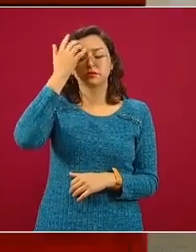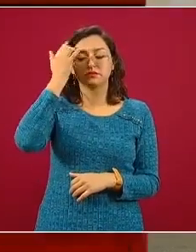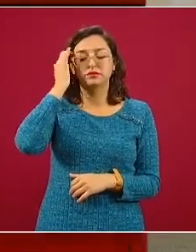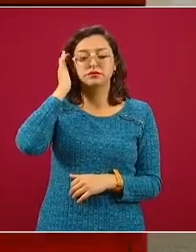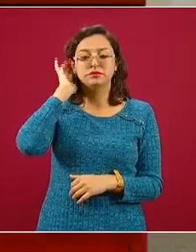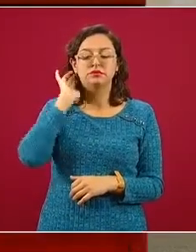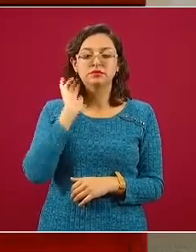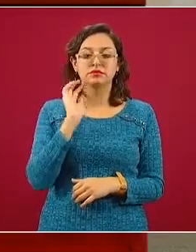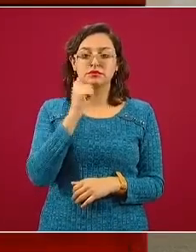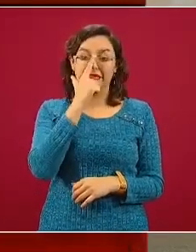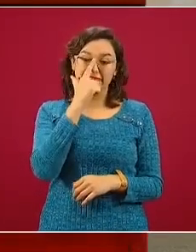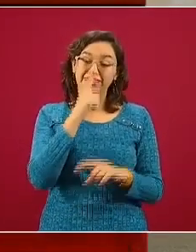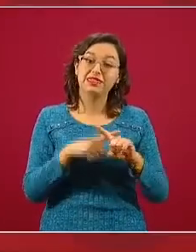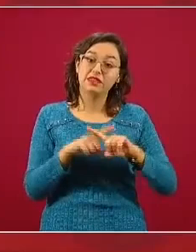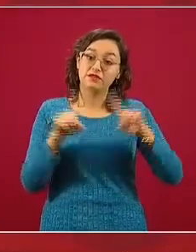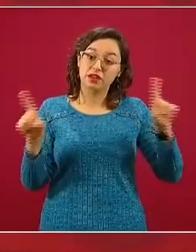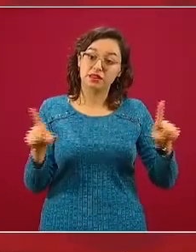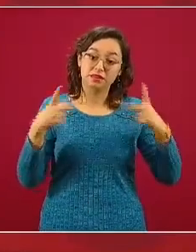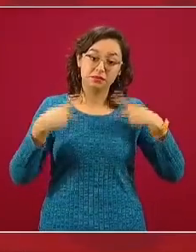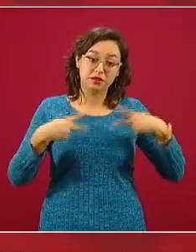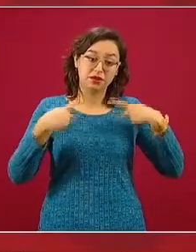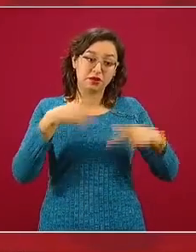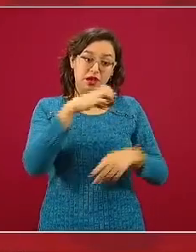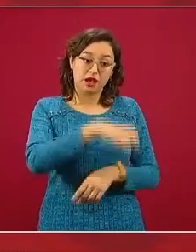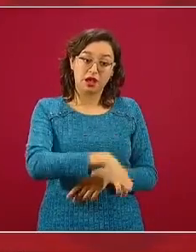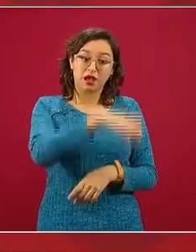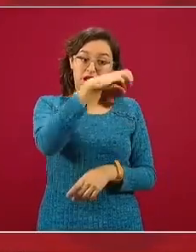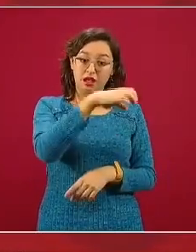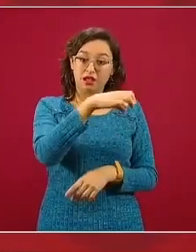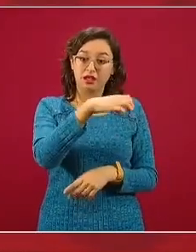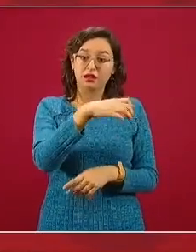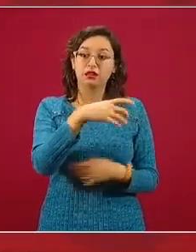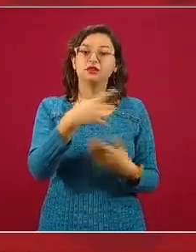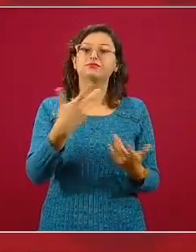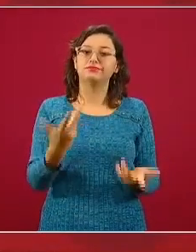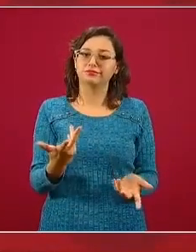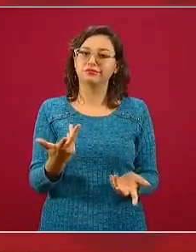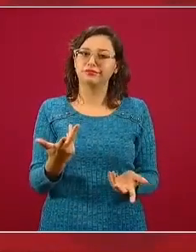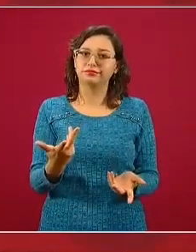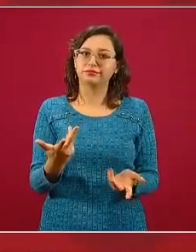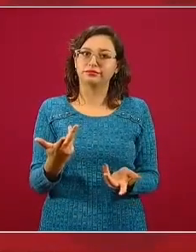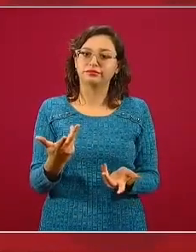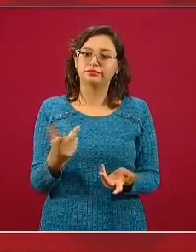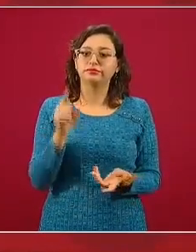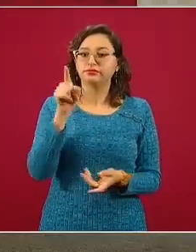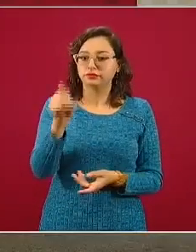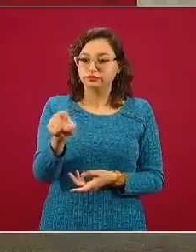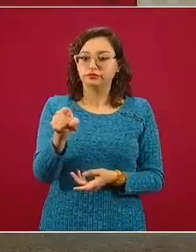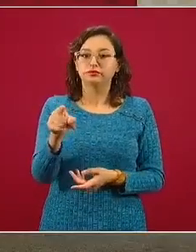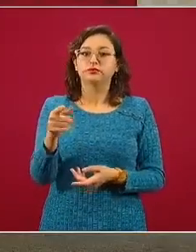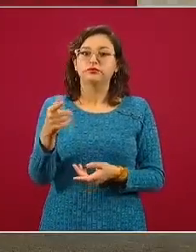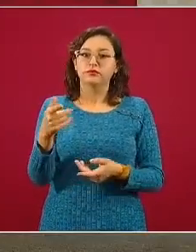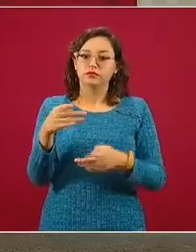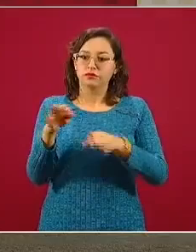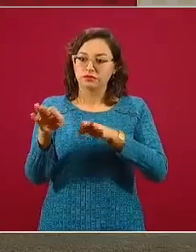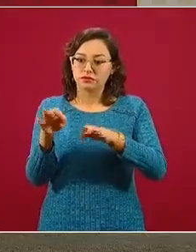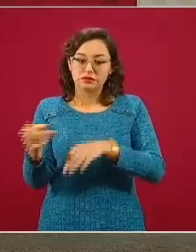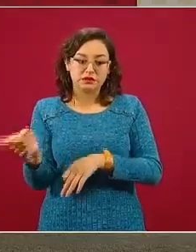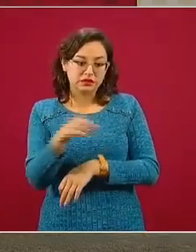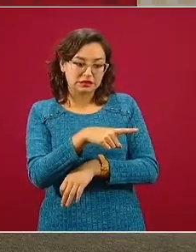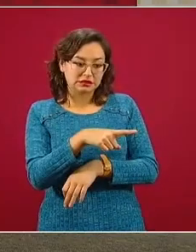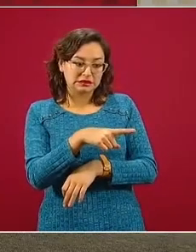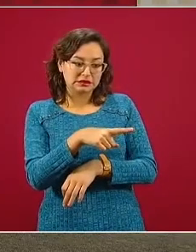respecto a adultos mayores, cuando la persona trabajadora de la salud tiene un familiar adulto mayor en casa,